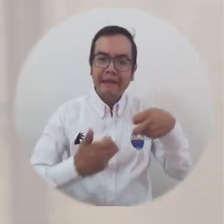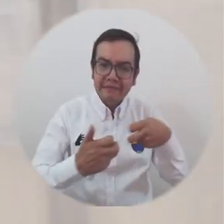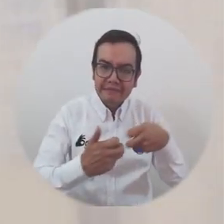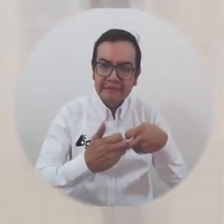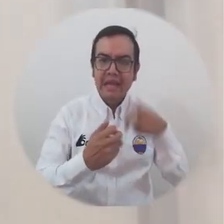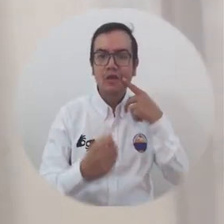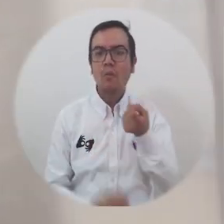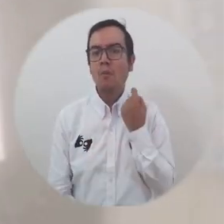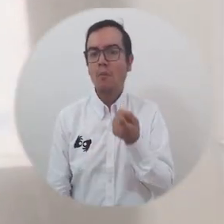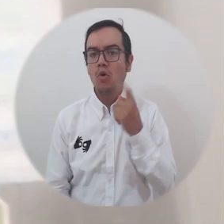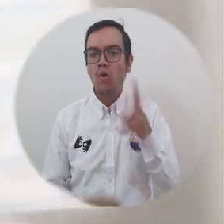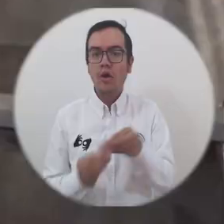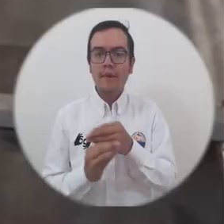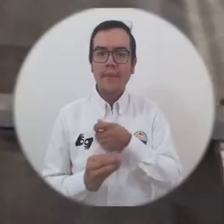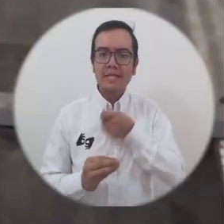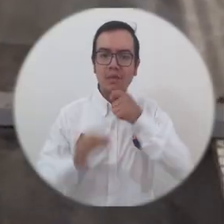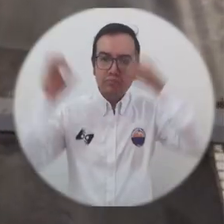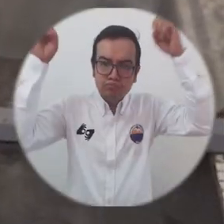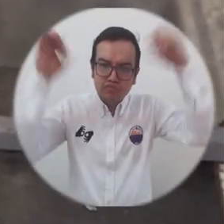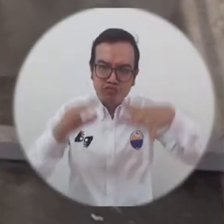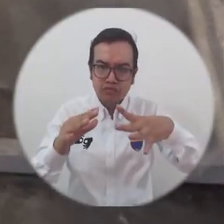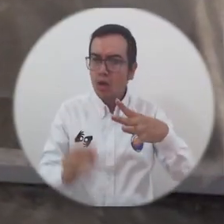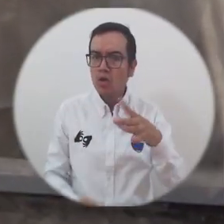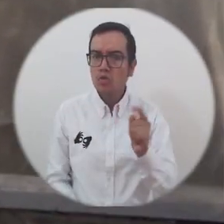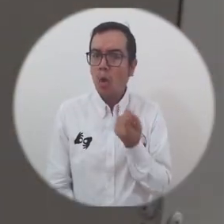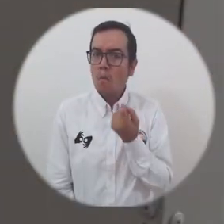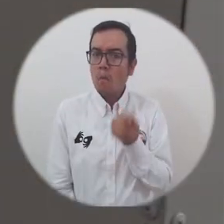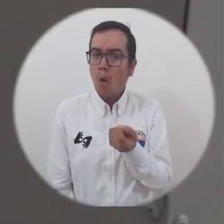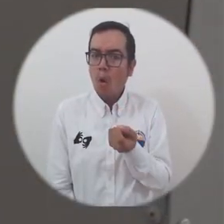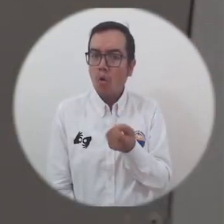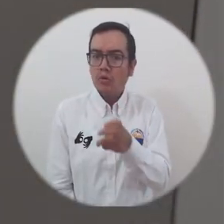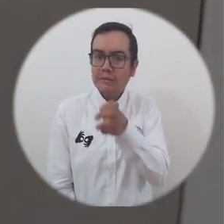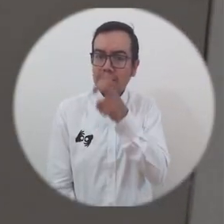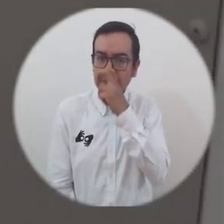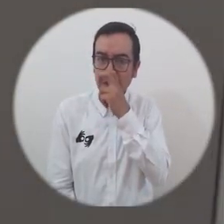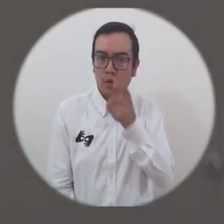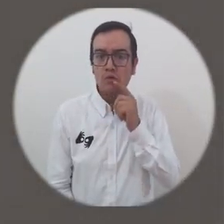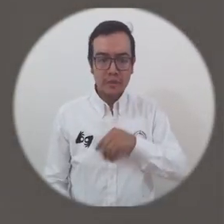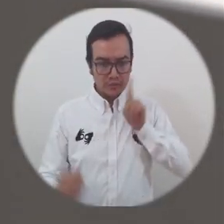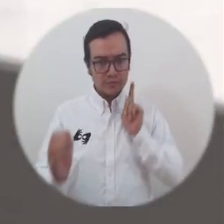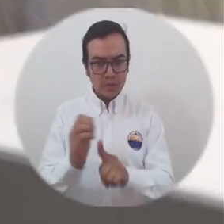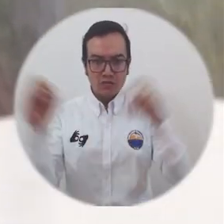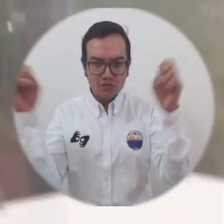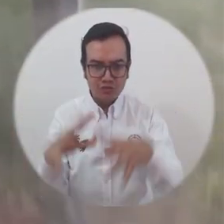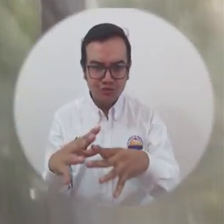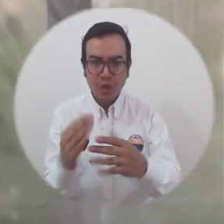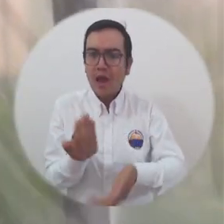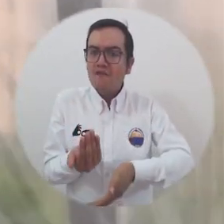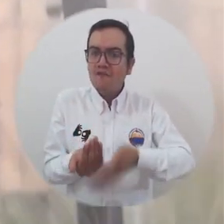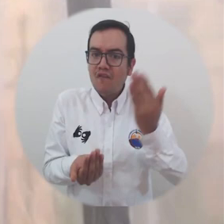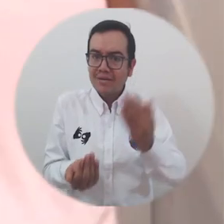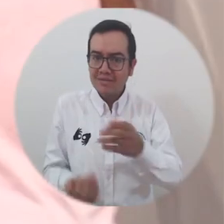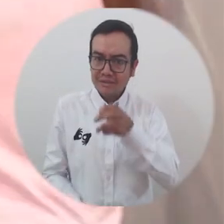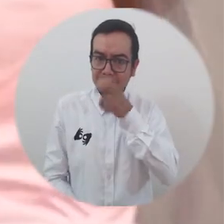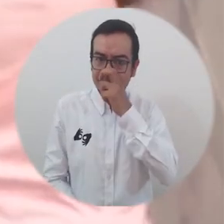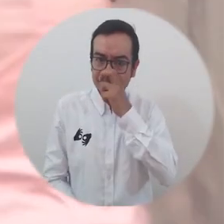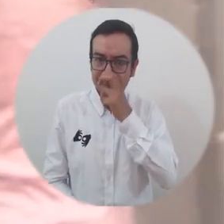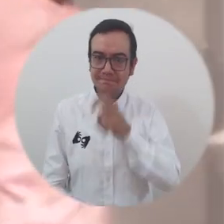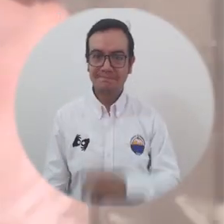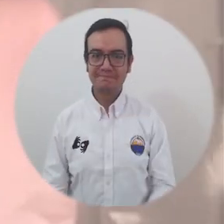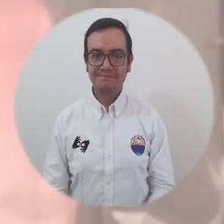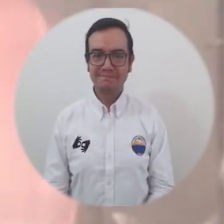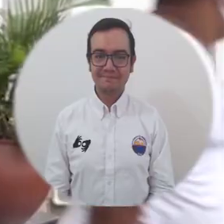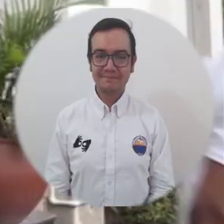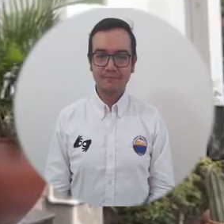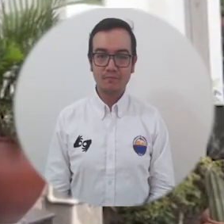consume energía. Es mínimo el consumo tanto de energía como de líquido porque es óptima para la desinfección de una